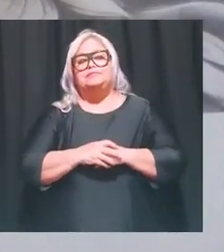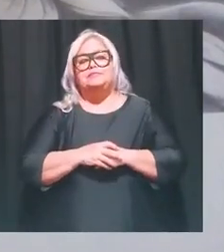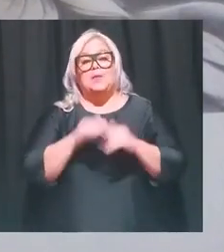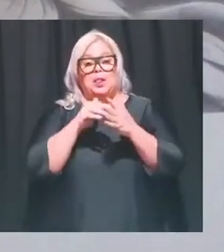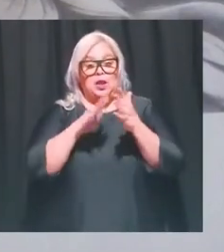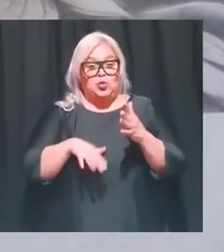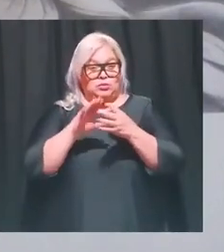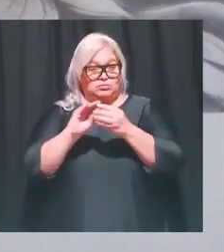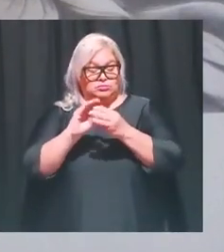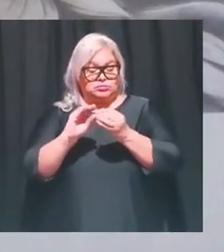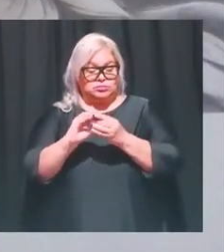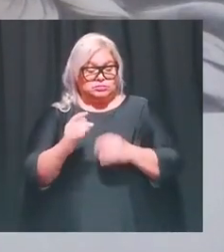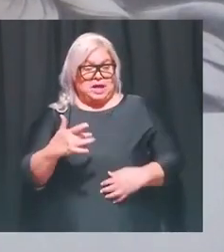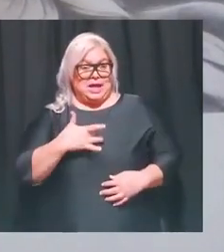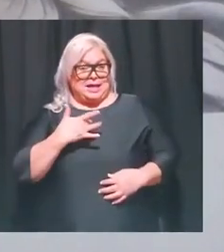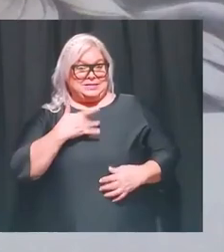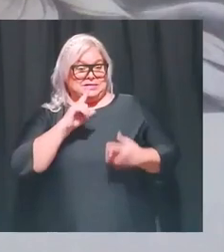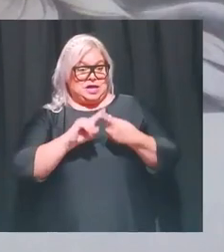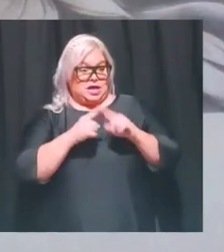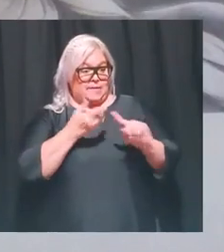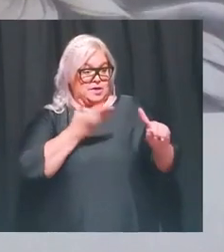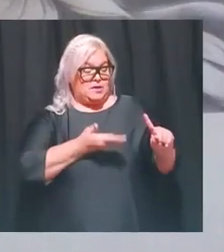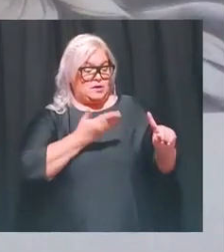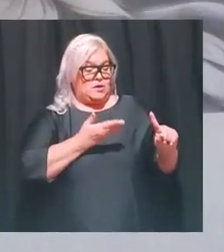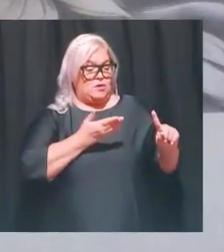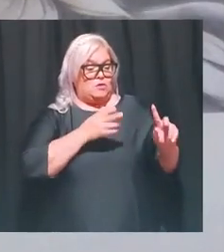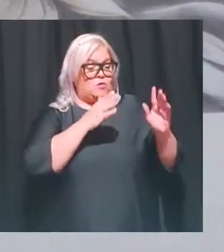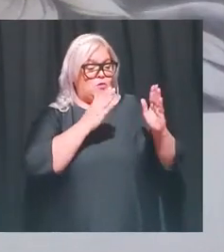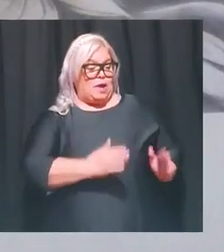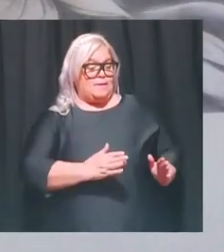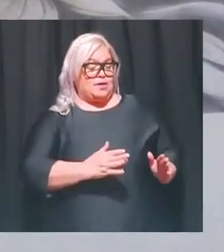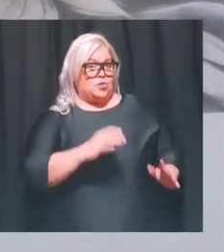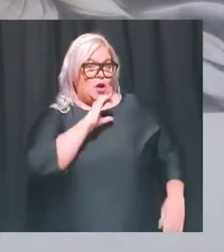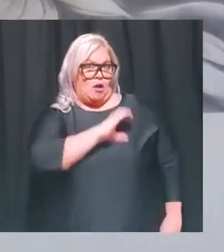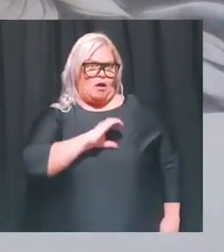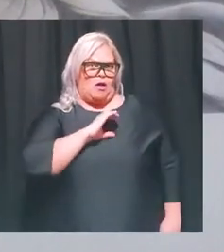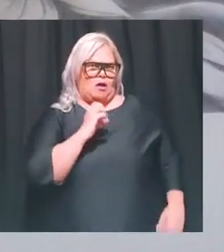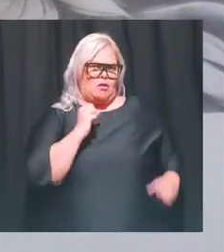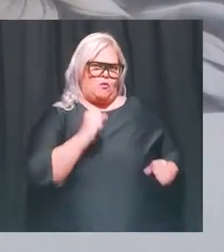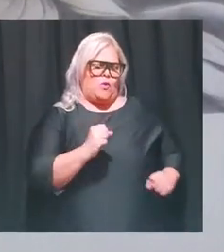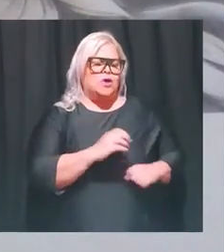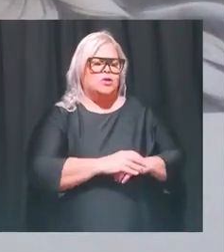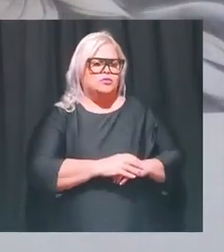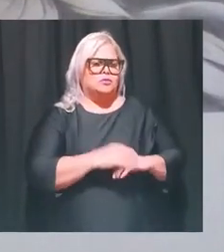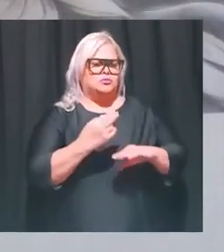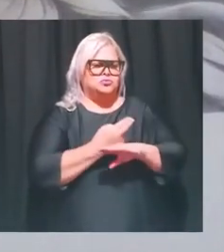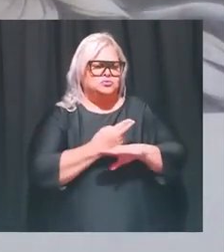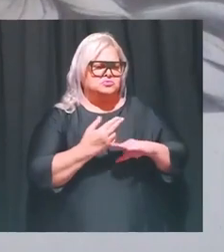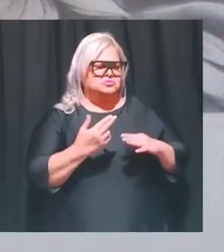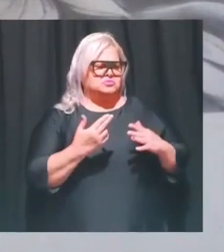que siente que su amiga es una persona pues de mucho carácter y usualmente está como